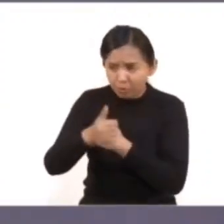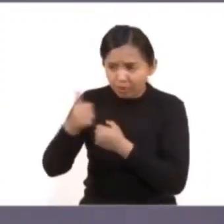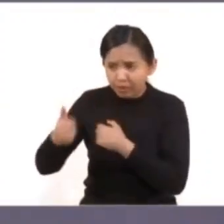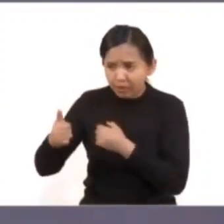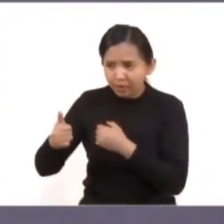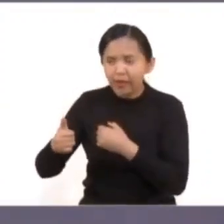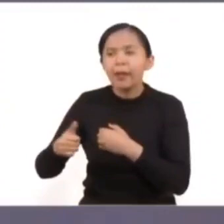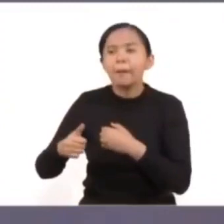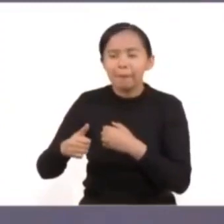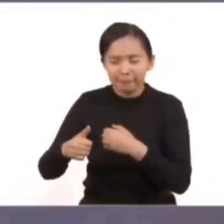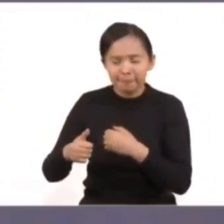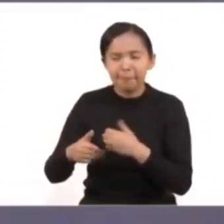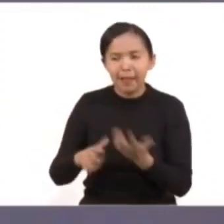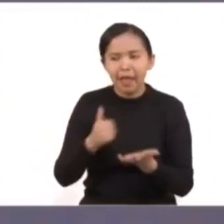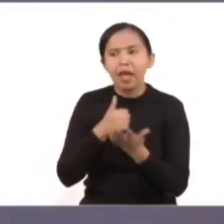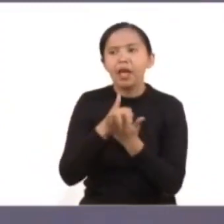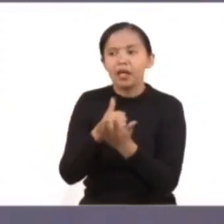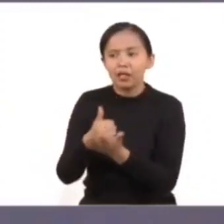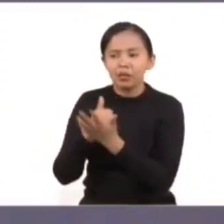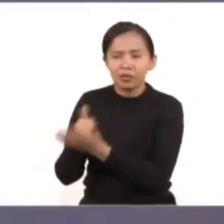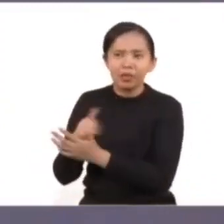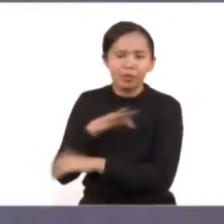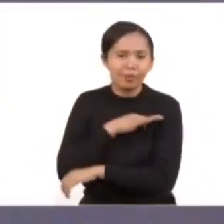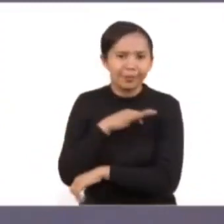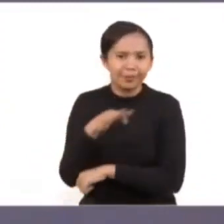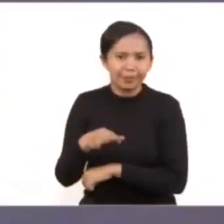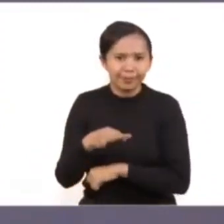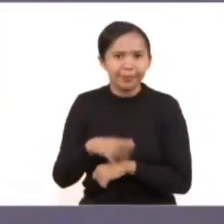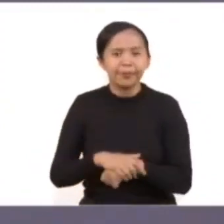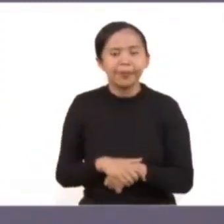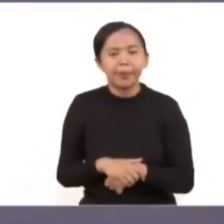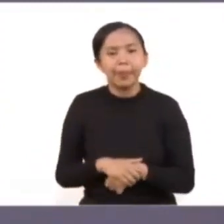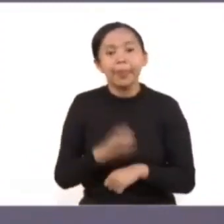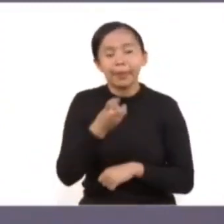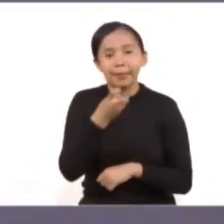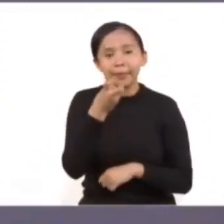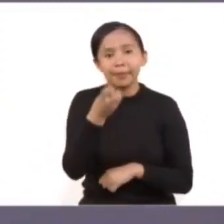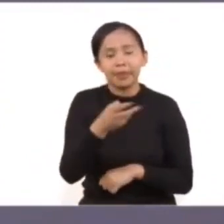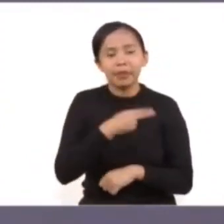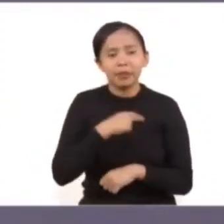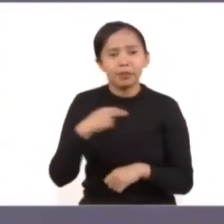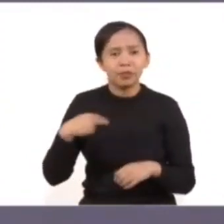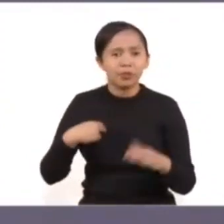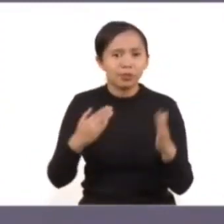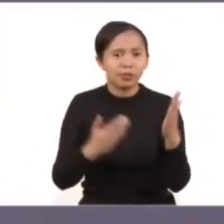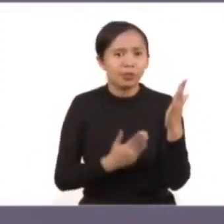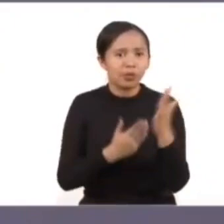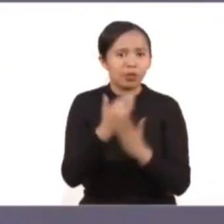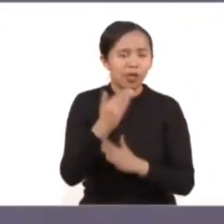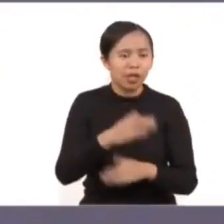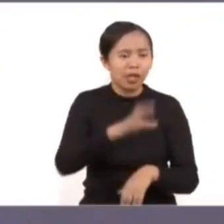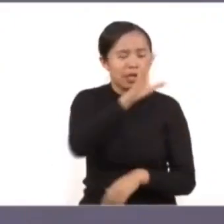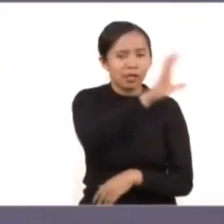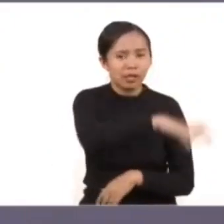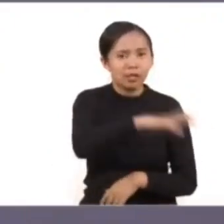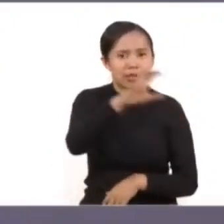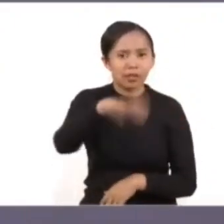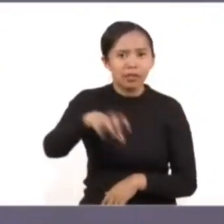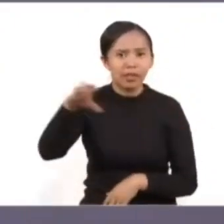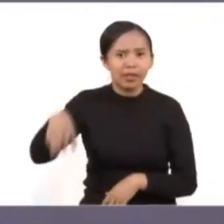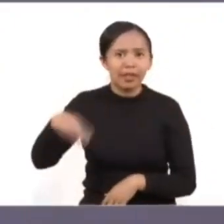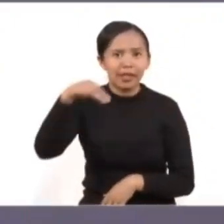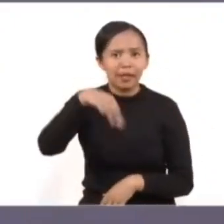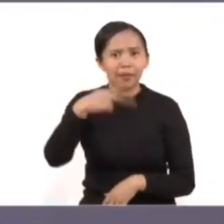y poder brindar la respuesta adecuada. Para eso estamos implementando en todas las agencias del